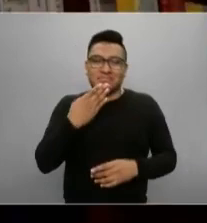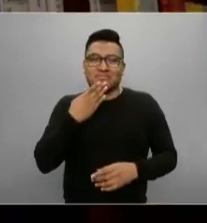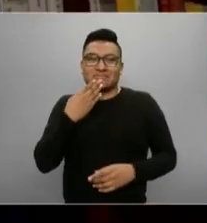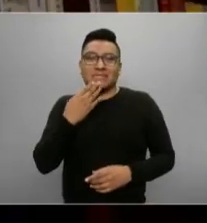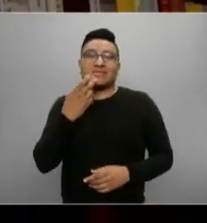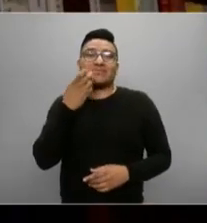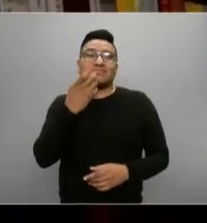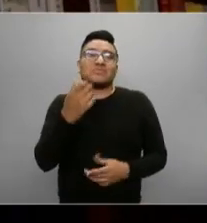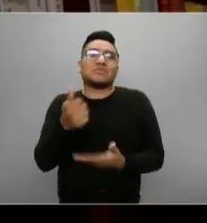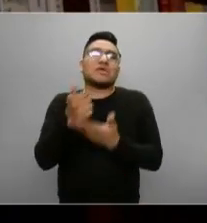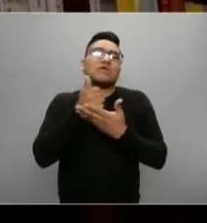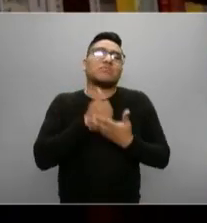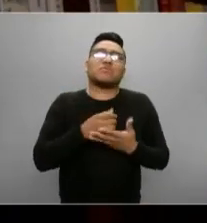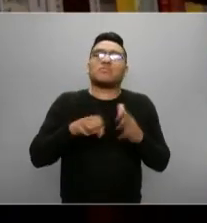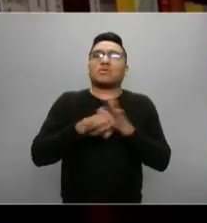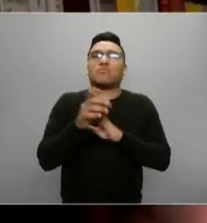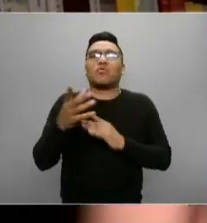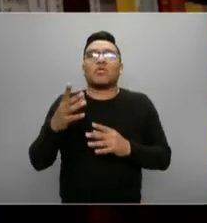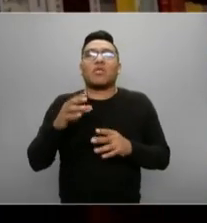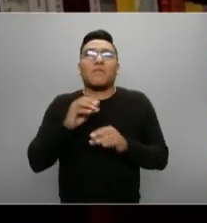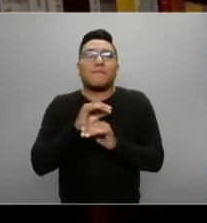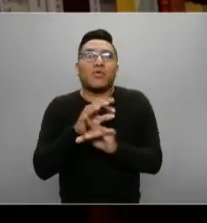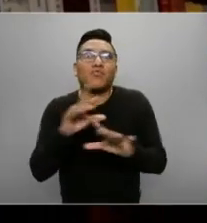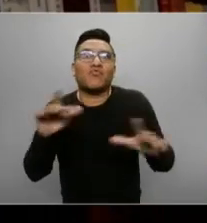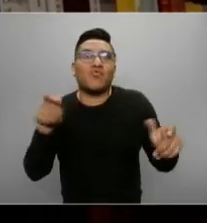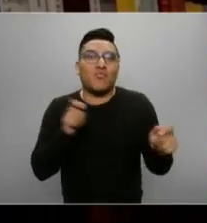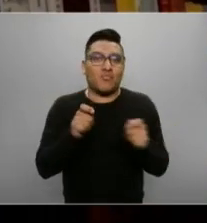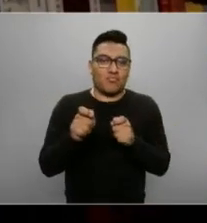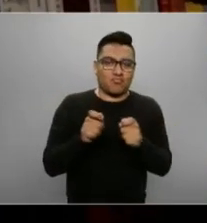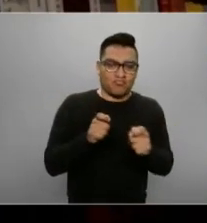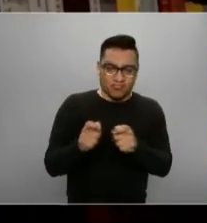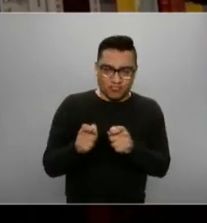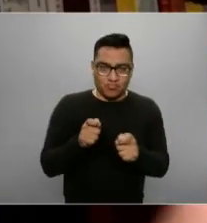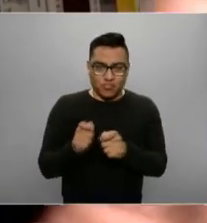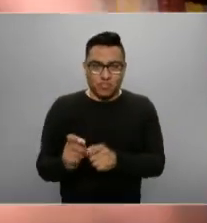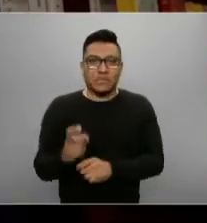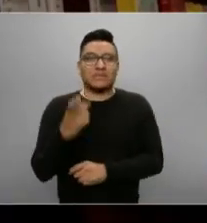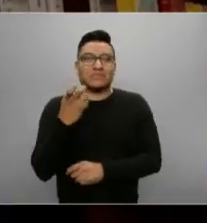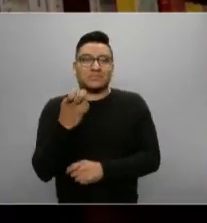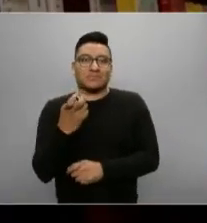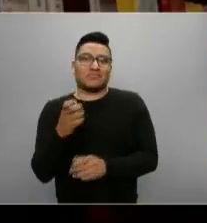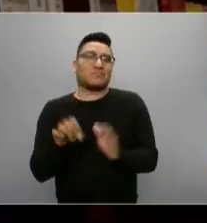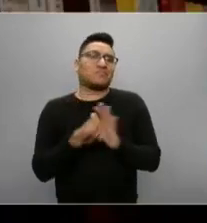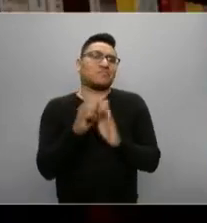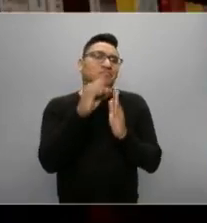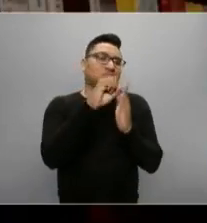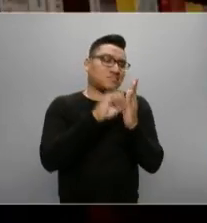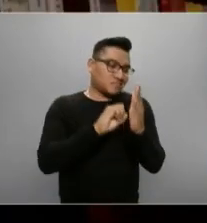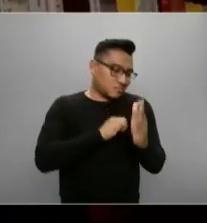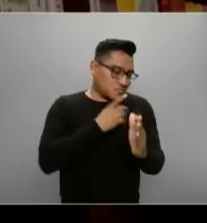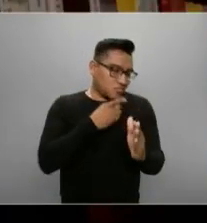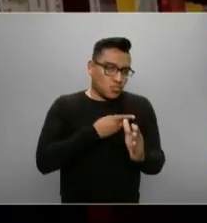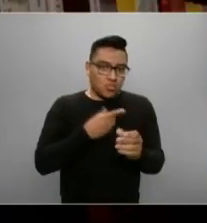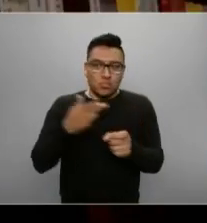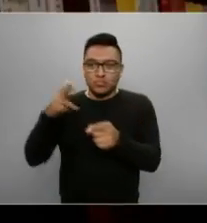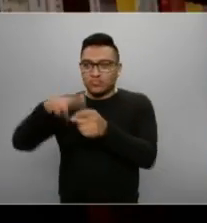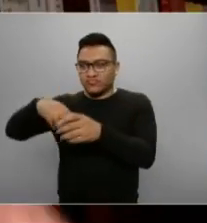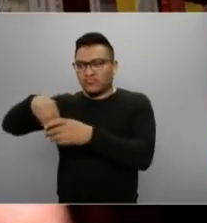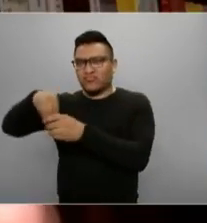administrar la epidemia, evitar que nuestro sistema hospitalario se sobresature y se colapse.